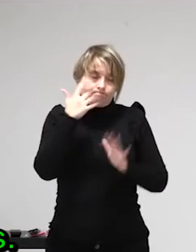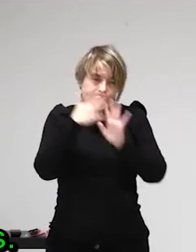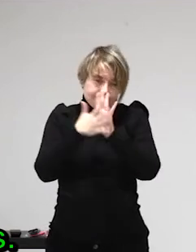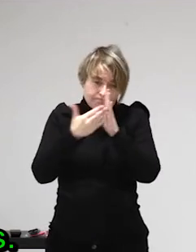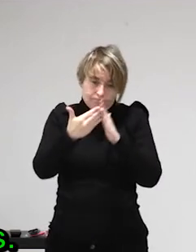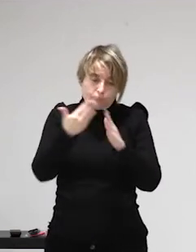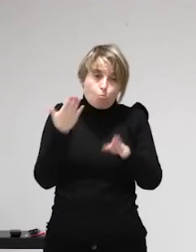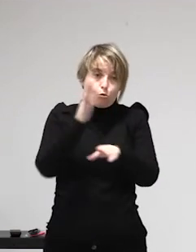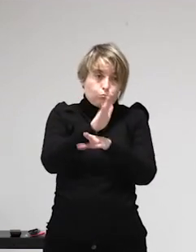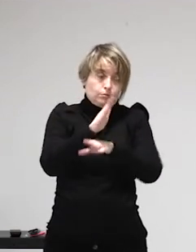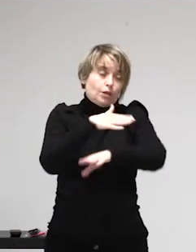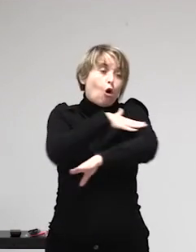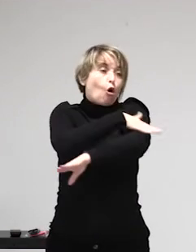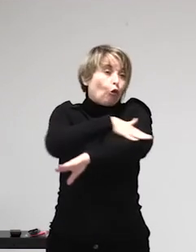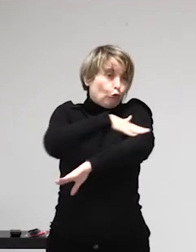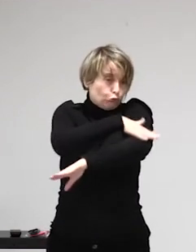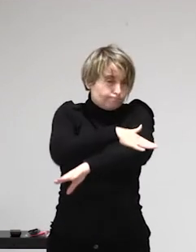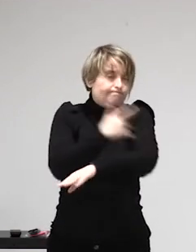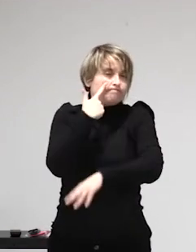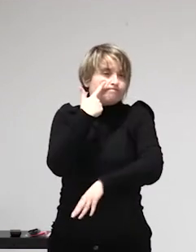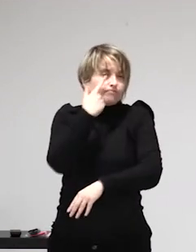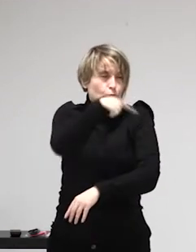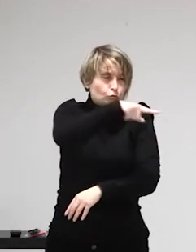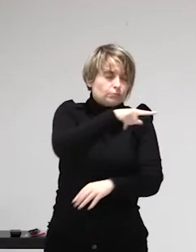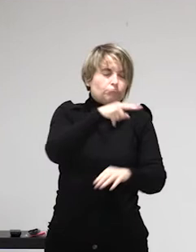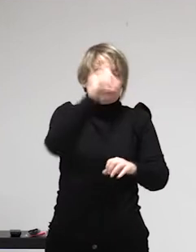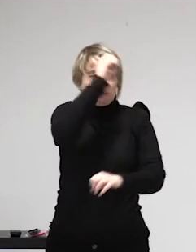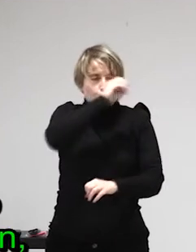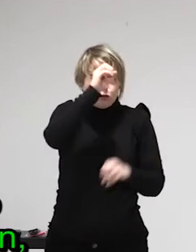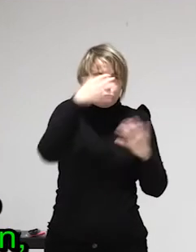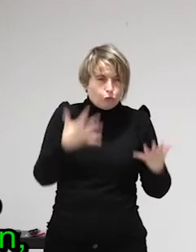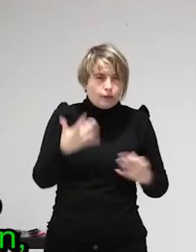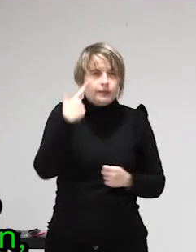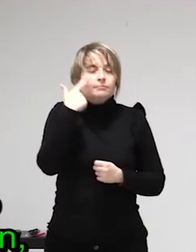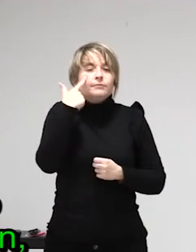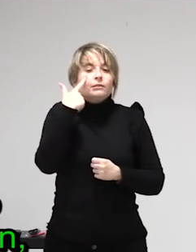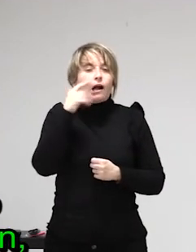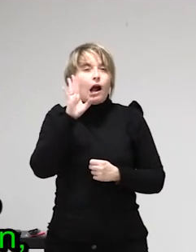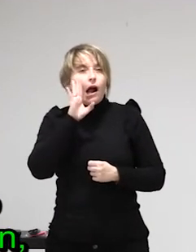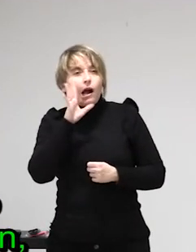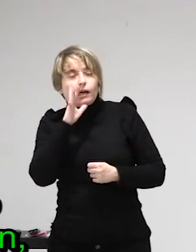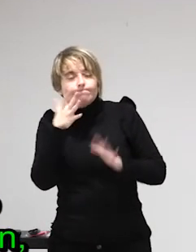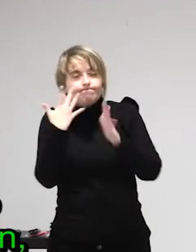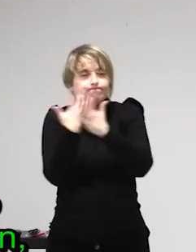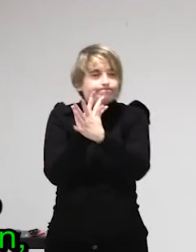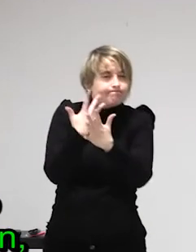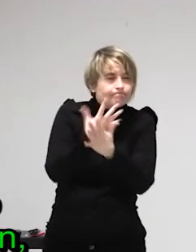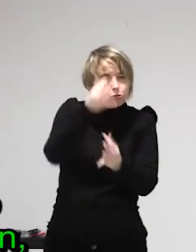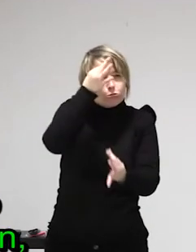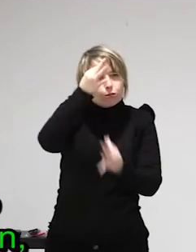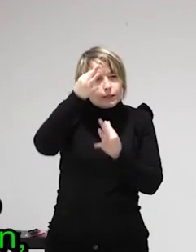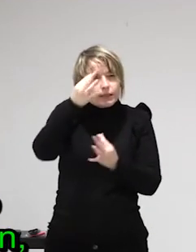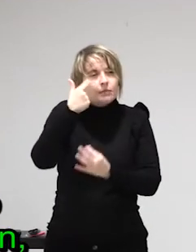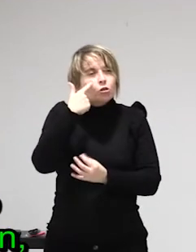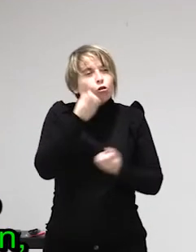destinadas a las mujeres. Y sin embargo, desde el feminismo no nos hacemos la pregunta de pero es que reconocer esto como trabajo no